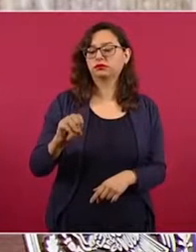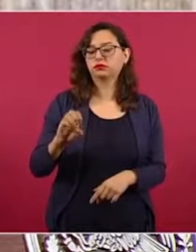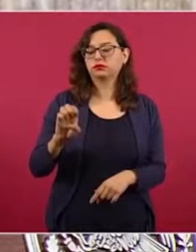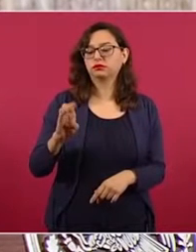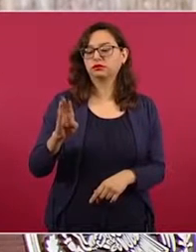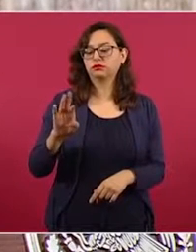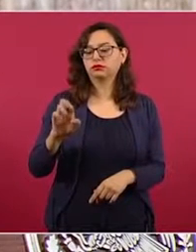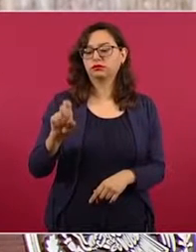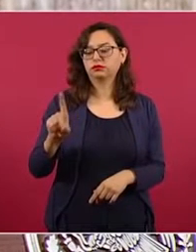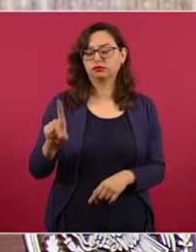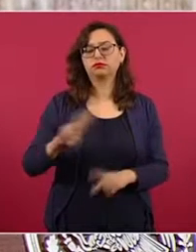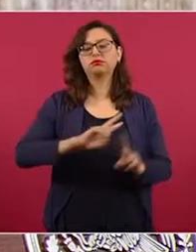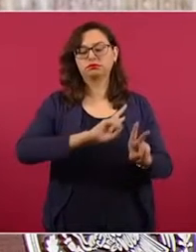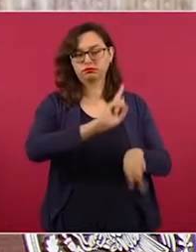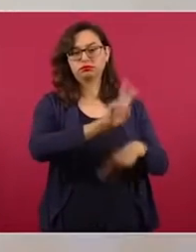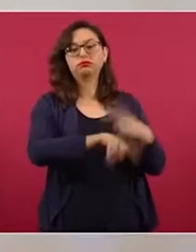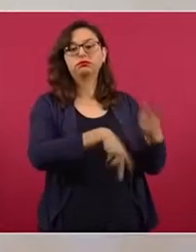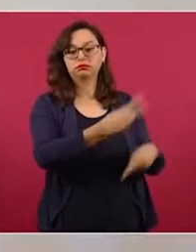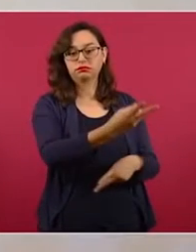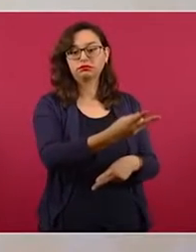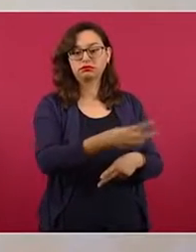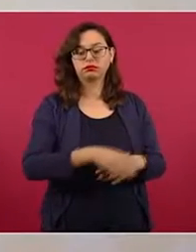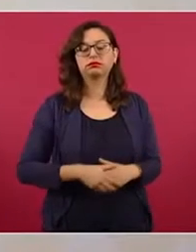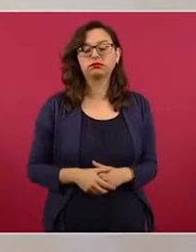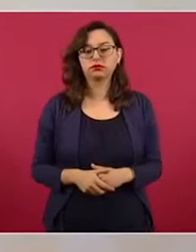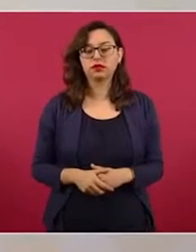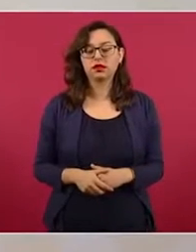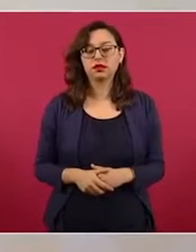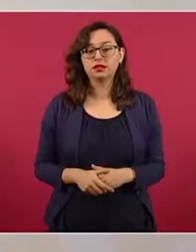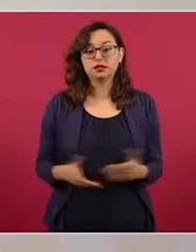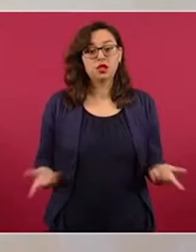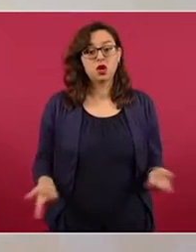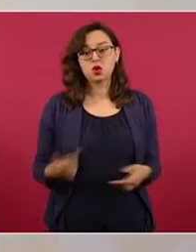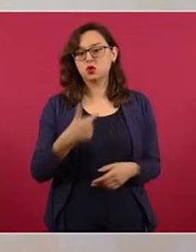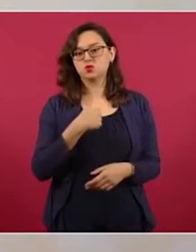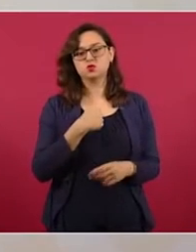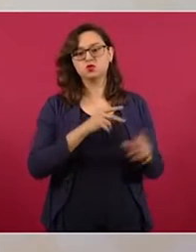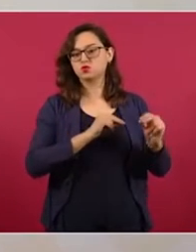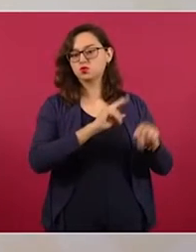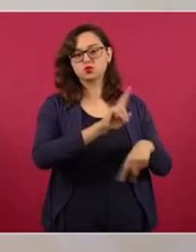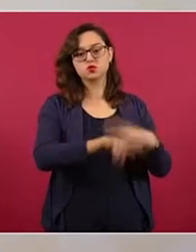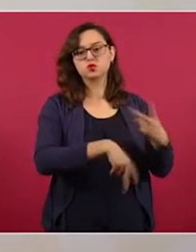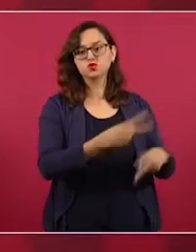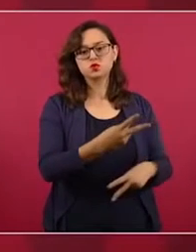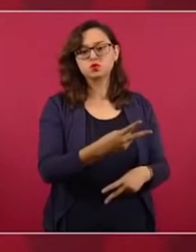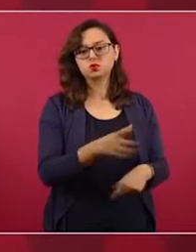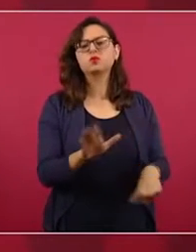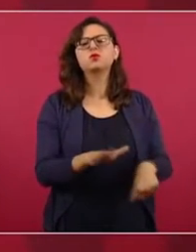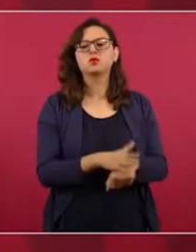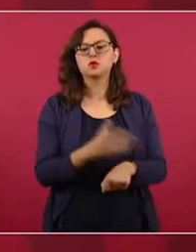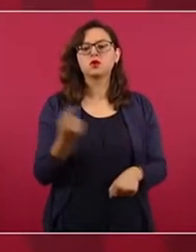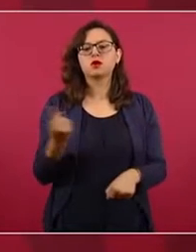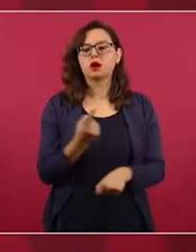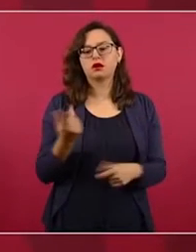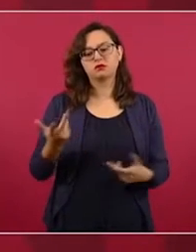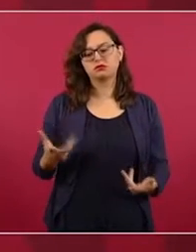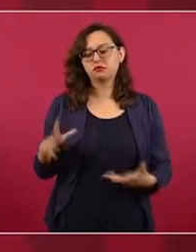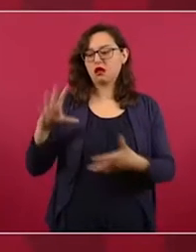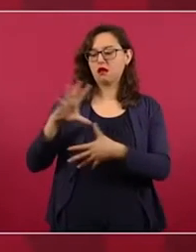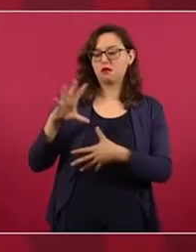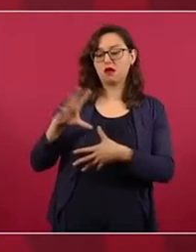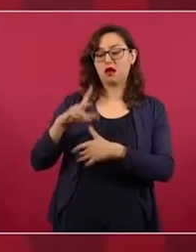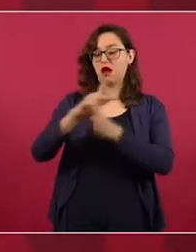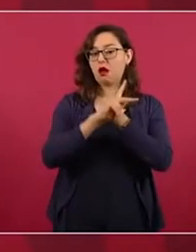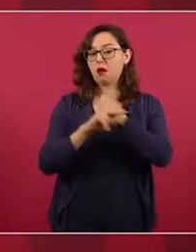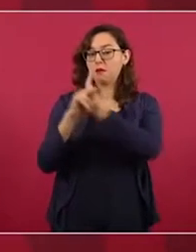y no voy a la cumbre porque no se invita a todos los países